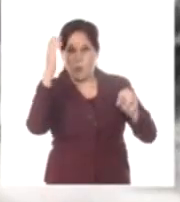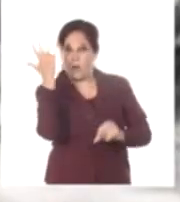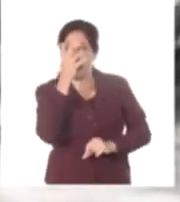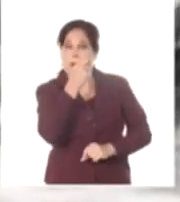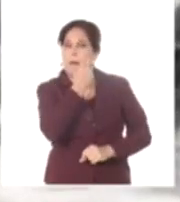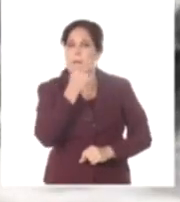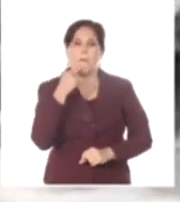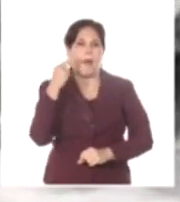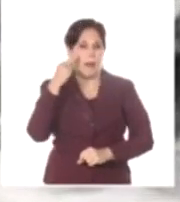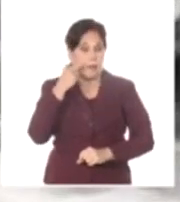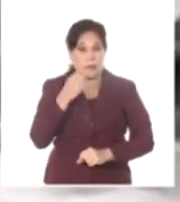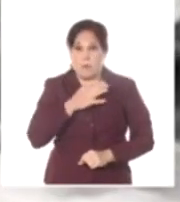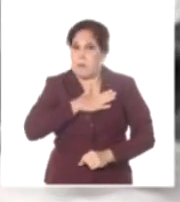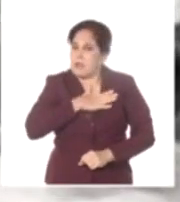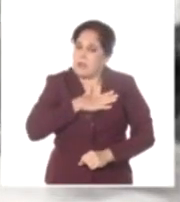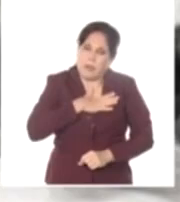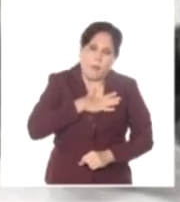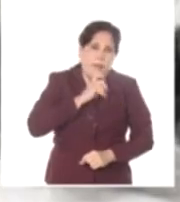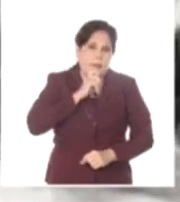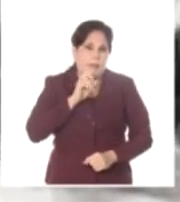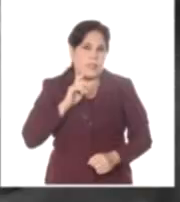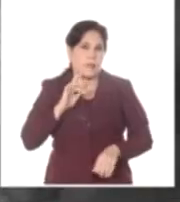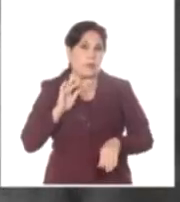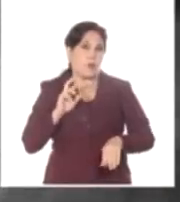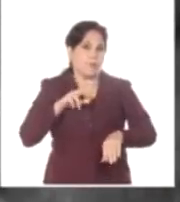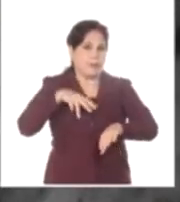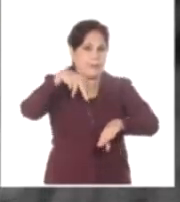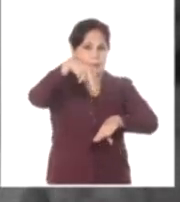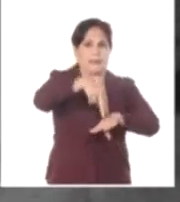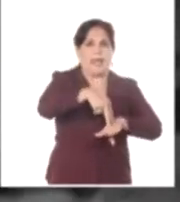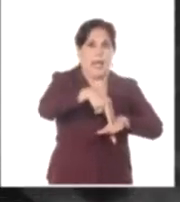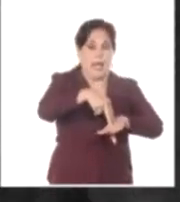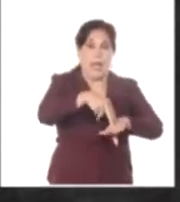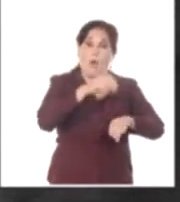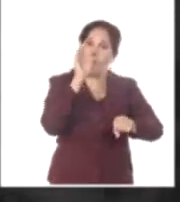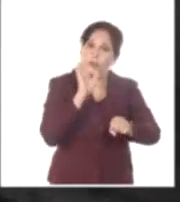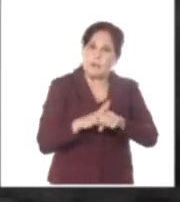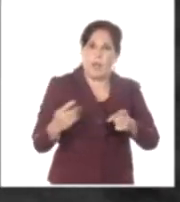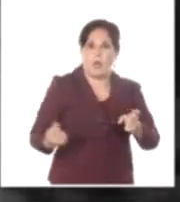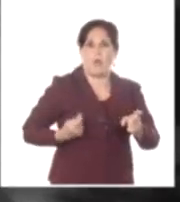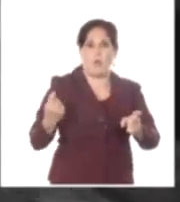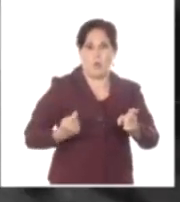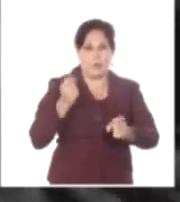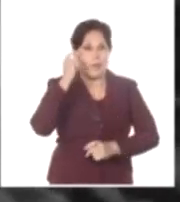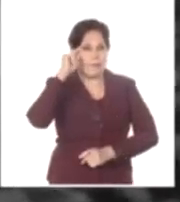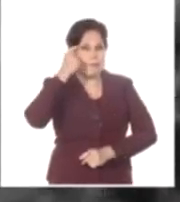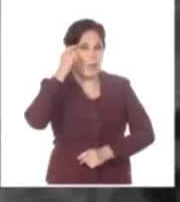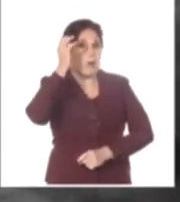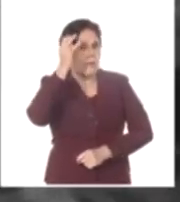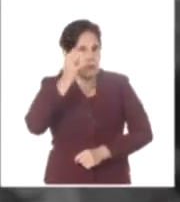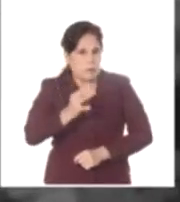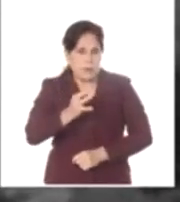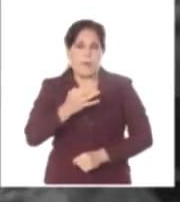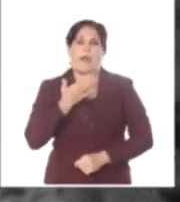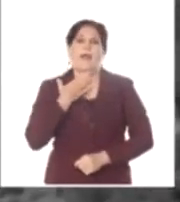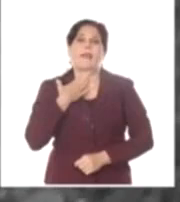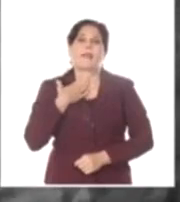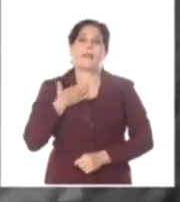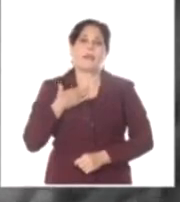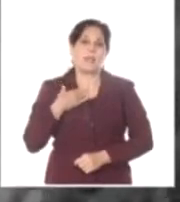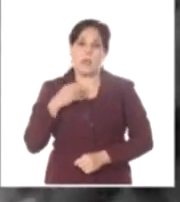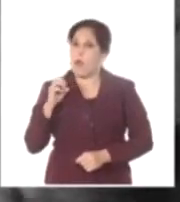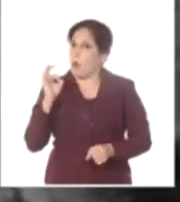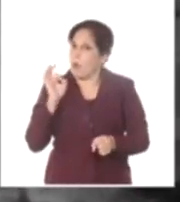toda su emoción por tocar la tierra amada, por iniciar la lucha. Dicha grande, escribió,